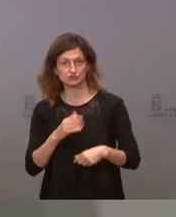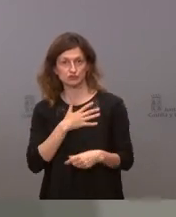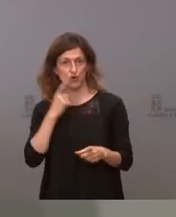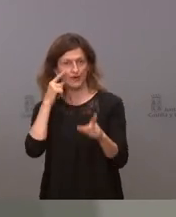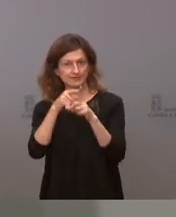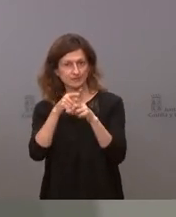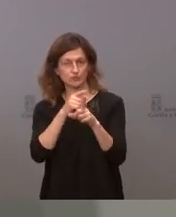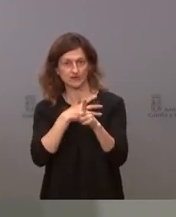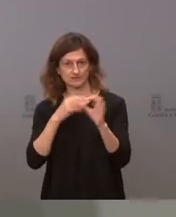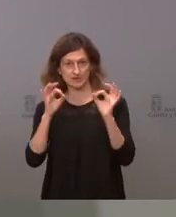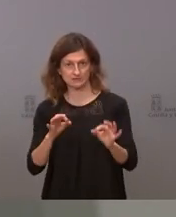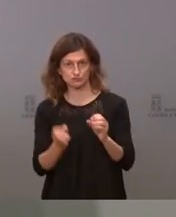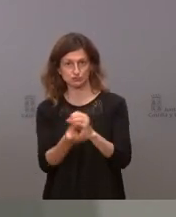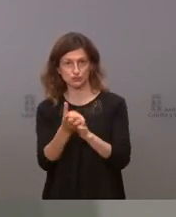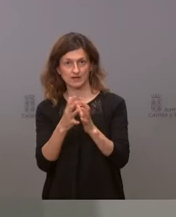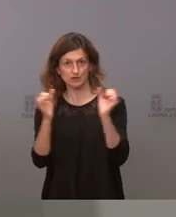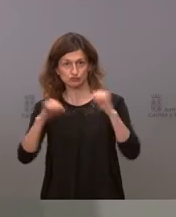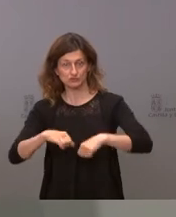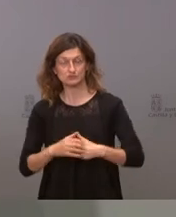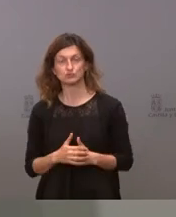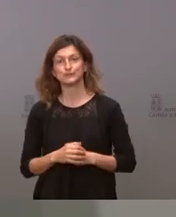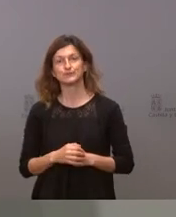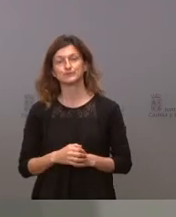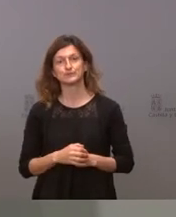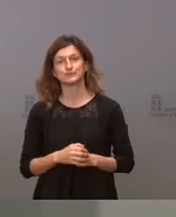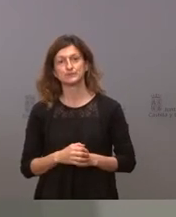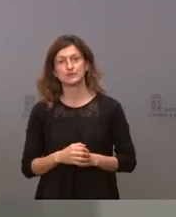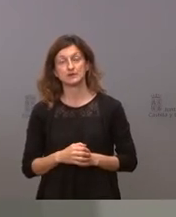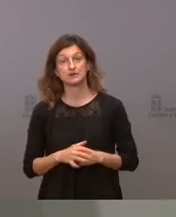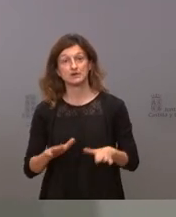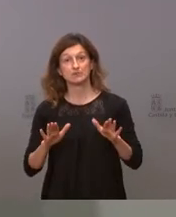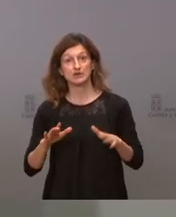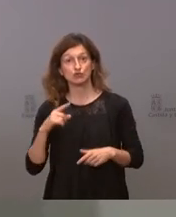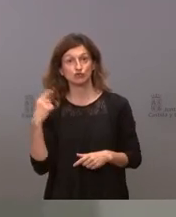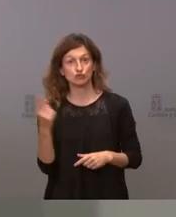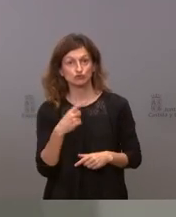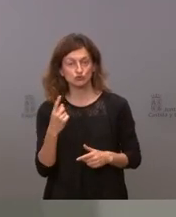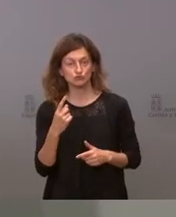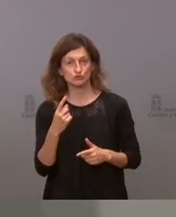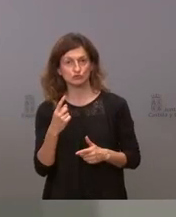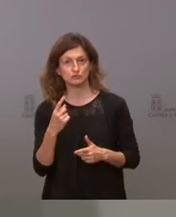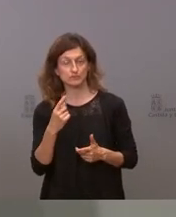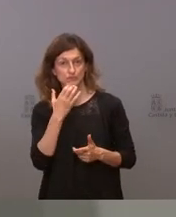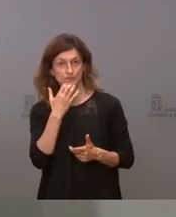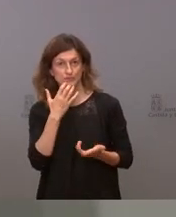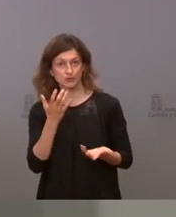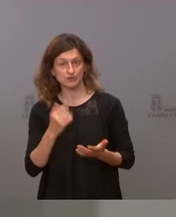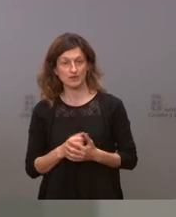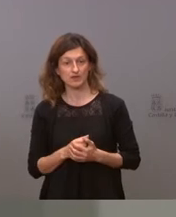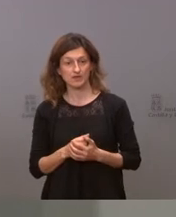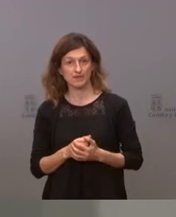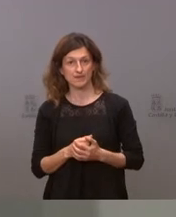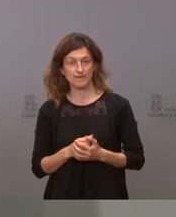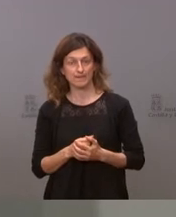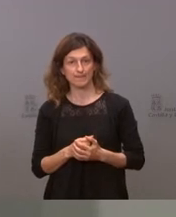generar ese consenso pero desde luego nosotros no estamos dispuestos a hacer